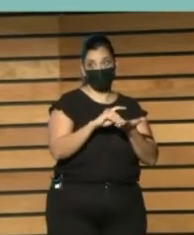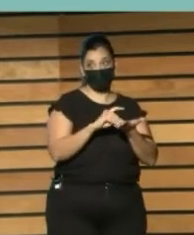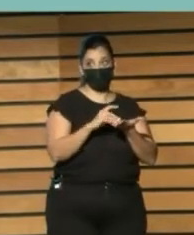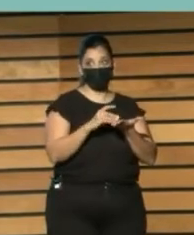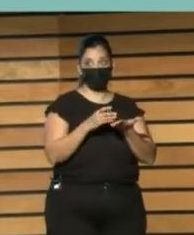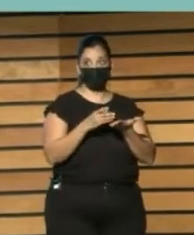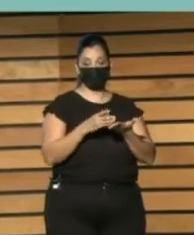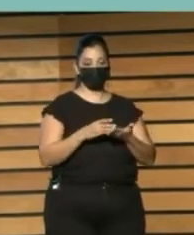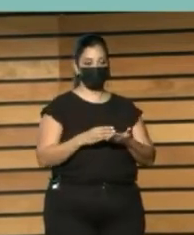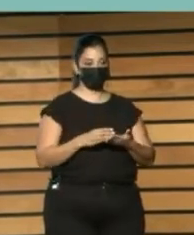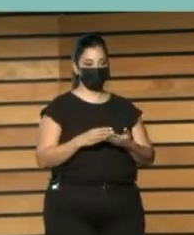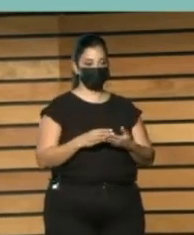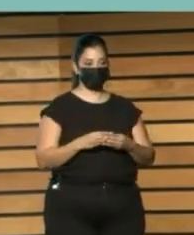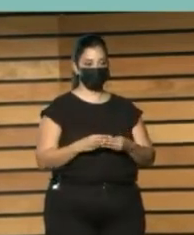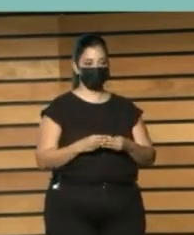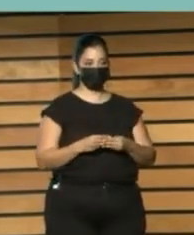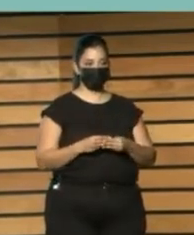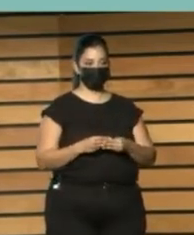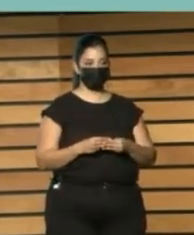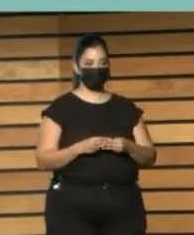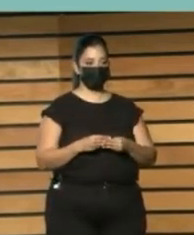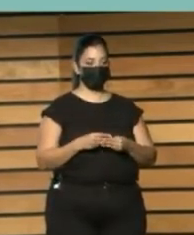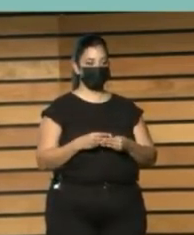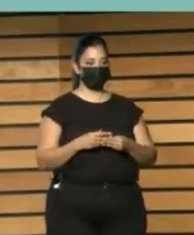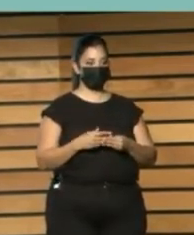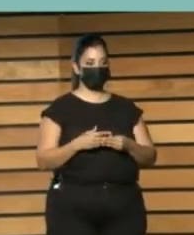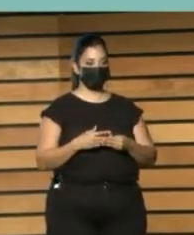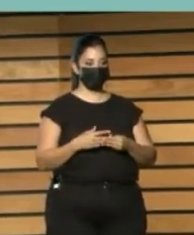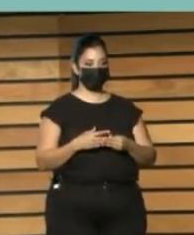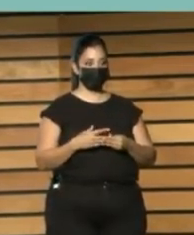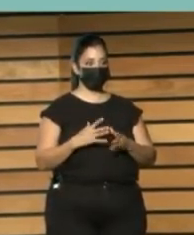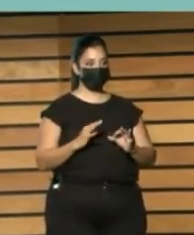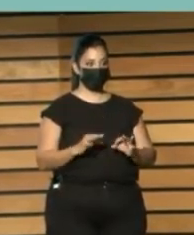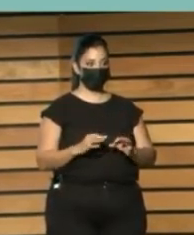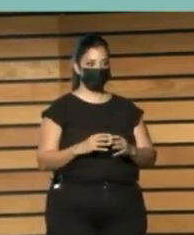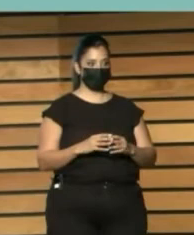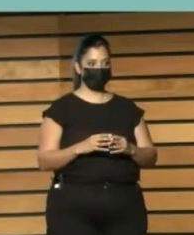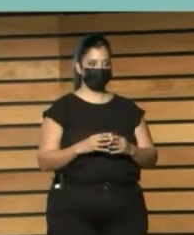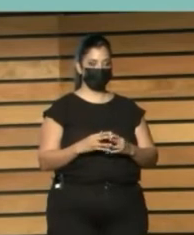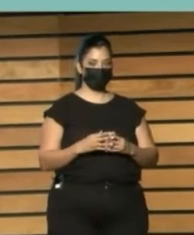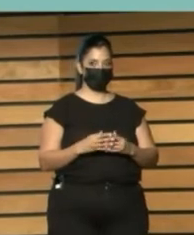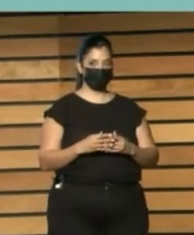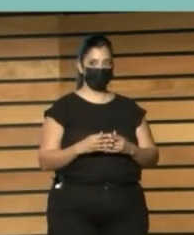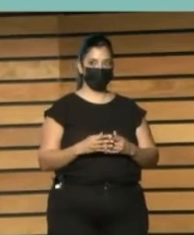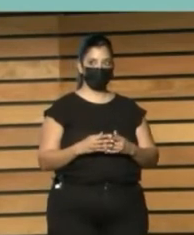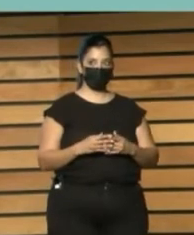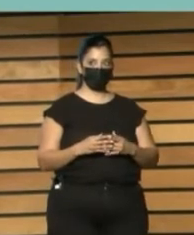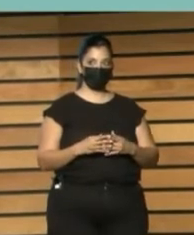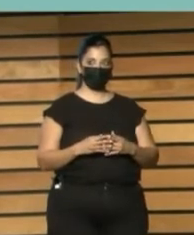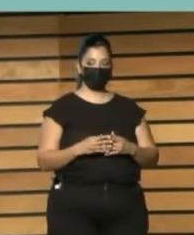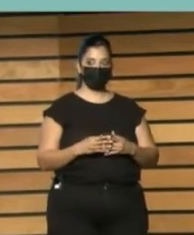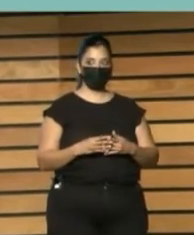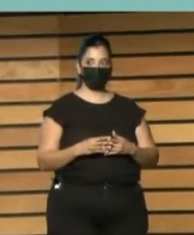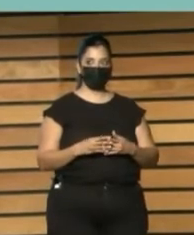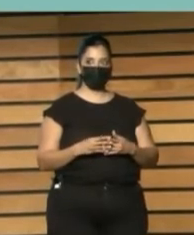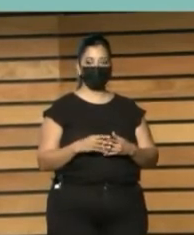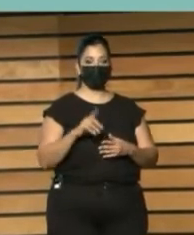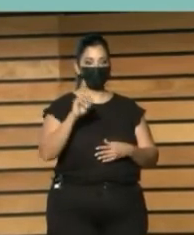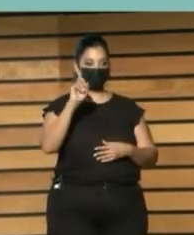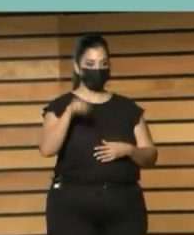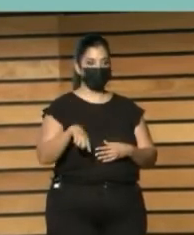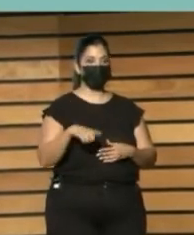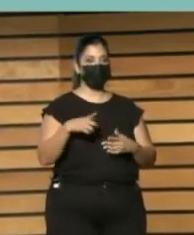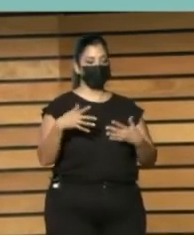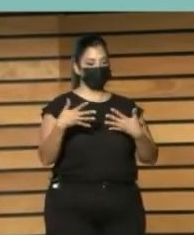Y que También Está relacionado Con el Empoderamiento Y esto A su vez Está relacionado Con